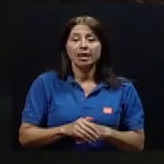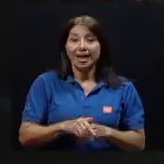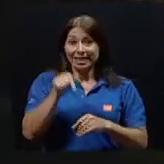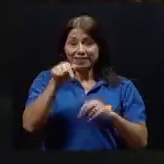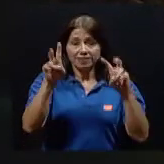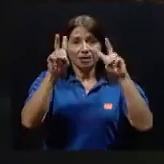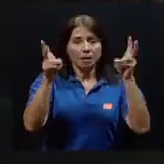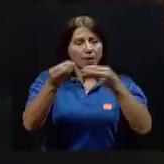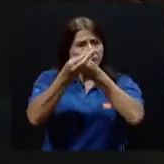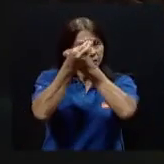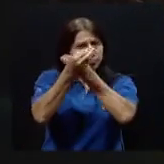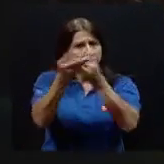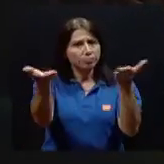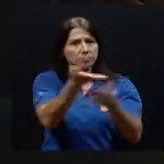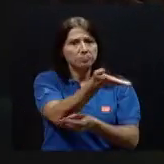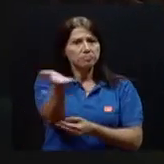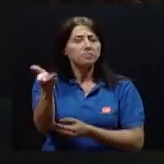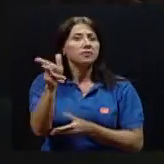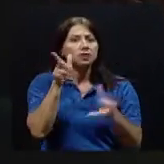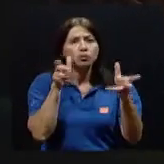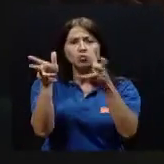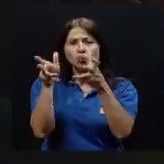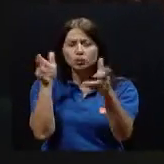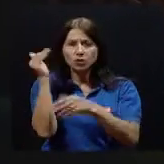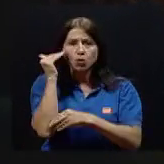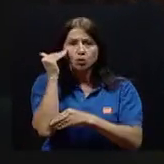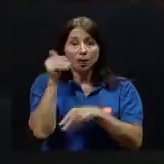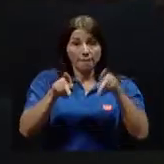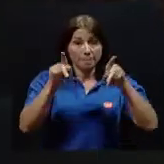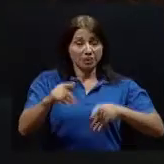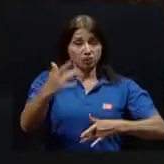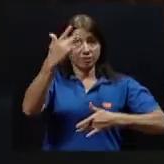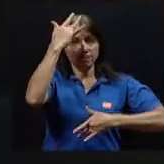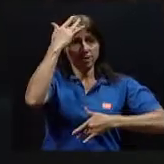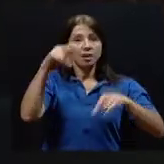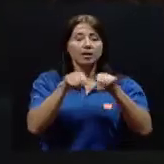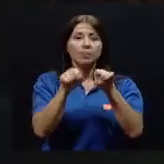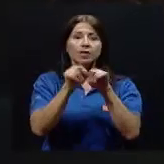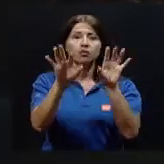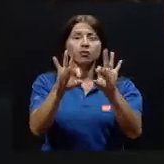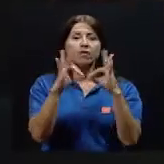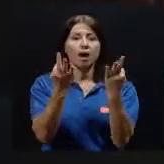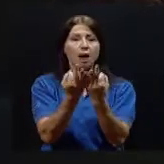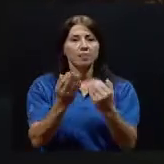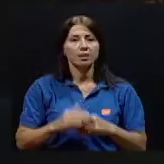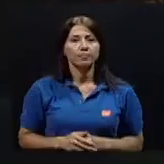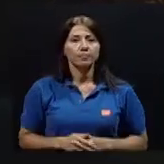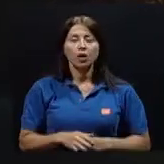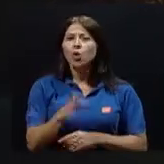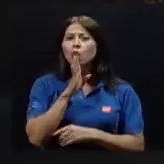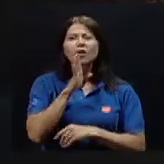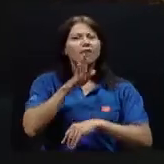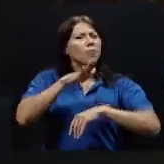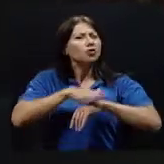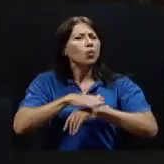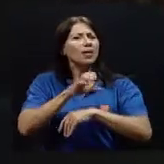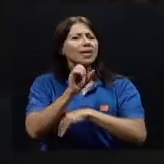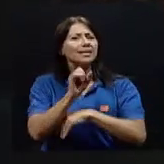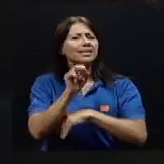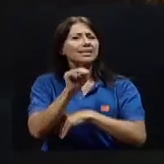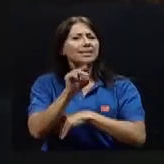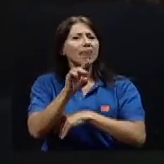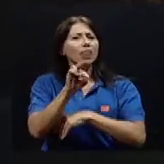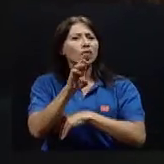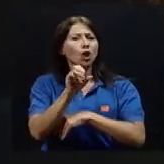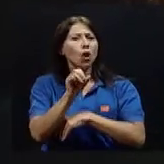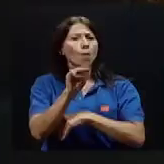que se escuche, que se conozca, tanto por pacientes como por sus familiares realmente. Cuando hablamos del síndrome cardiorrenal, doctor, sería importante